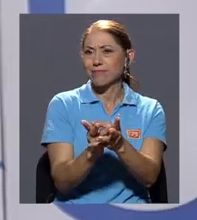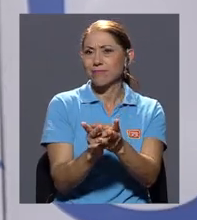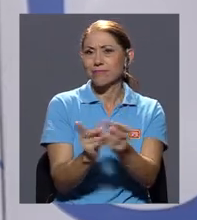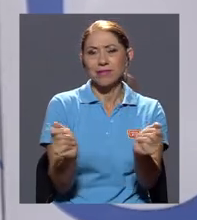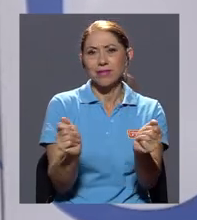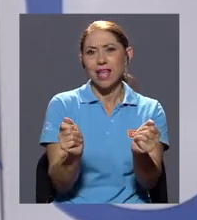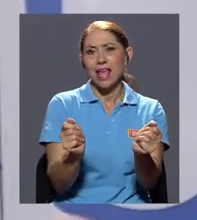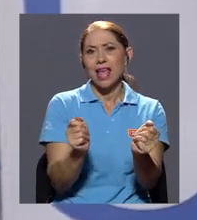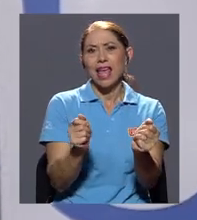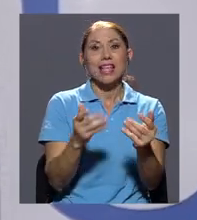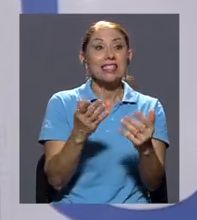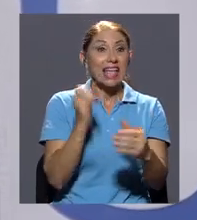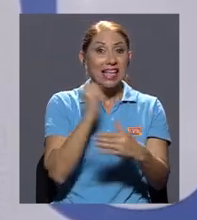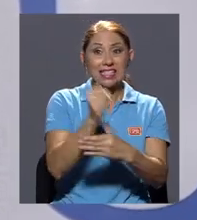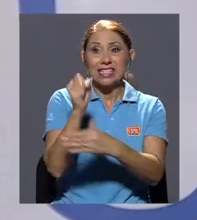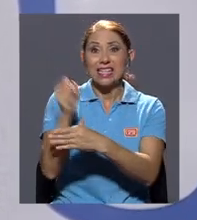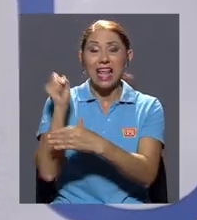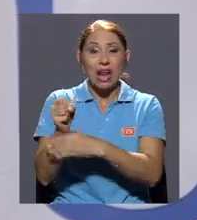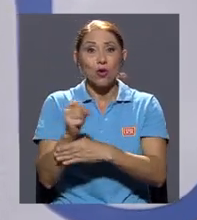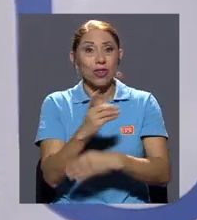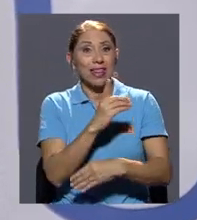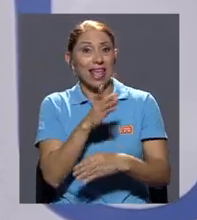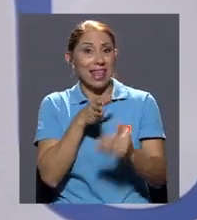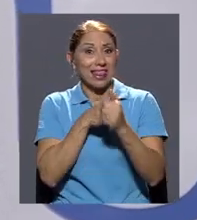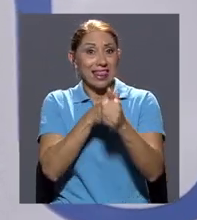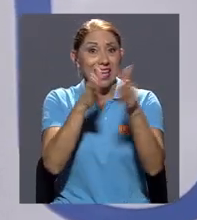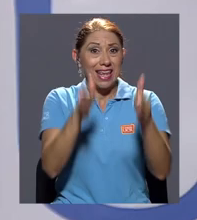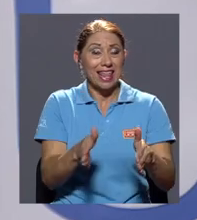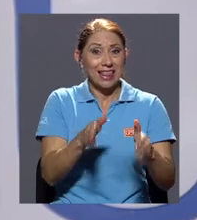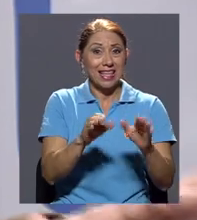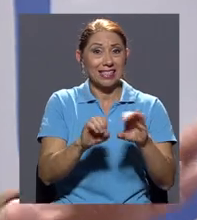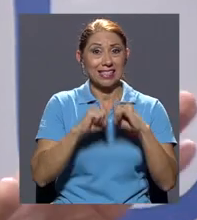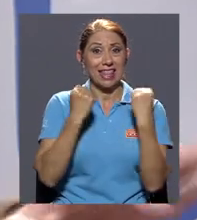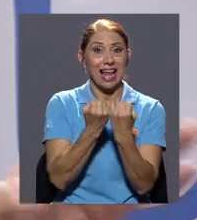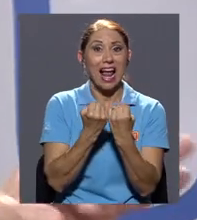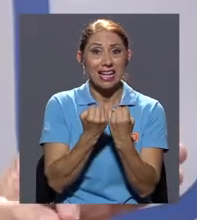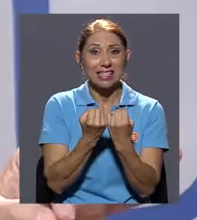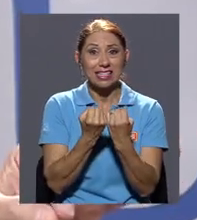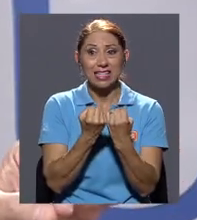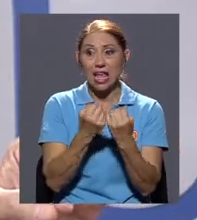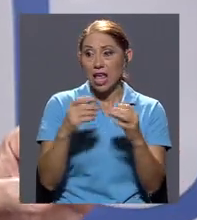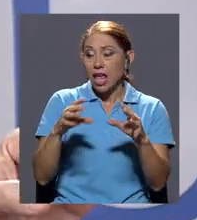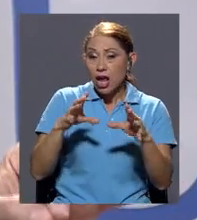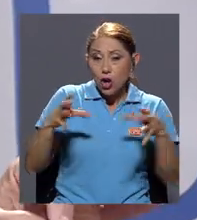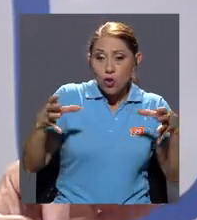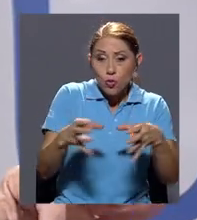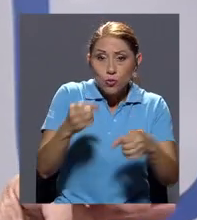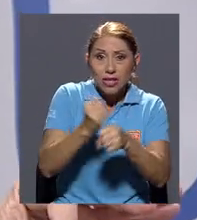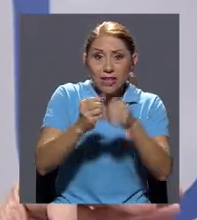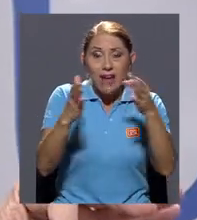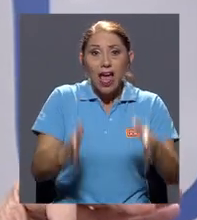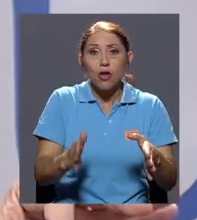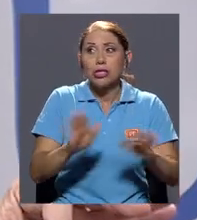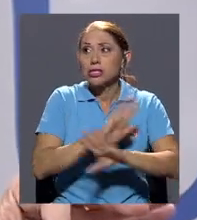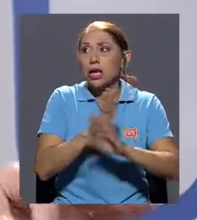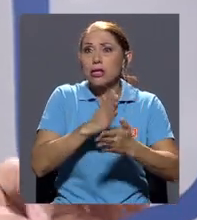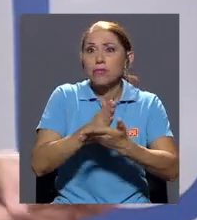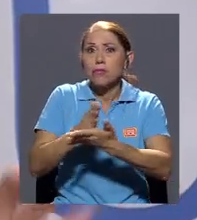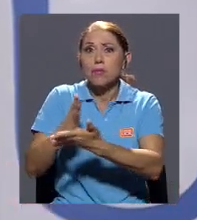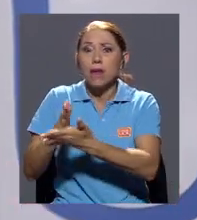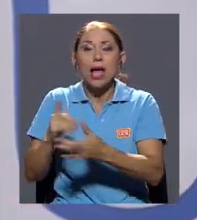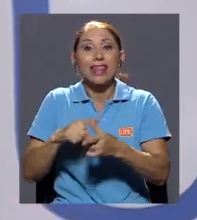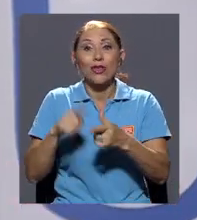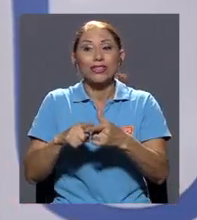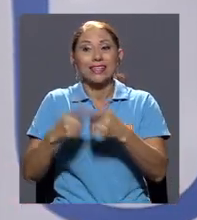sindicales, se disolvieron sindicatos y básicamente no se toleró el mínimo atisbo de organización sindical en el sector privado.